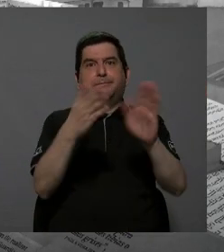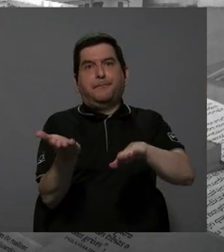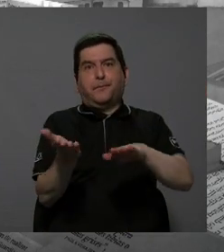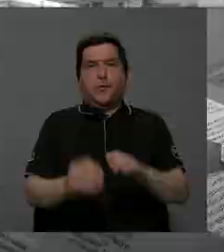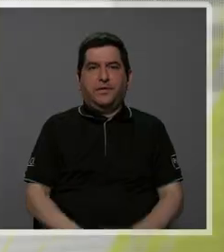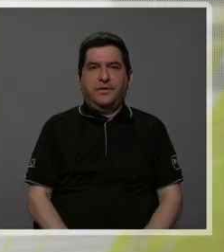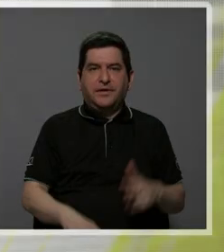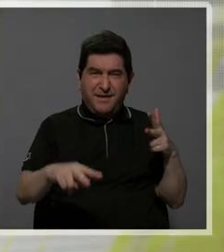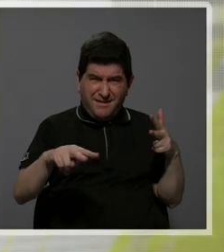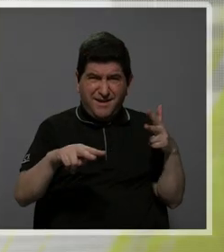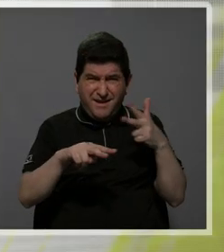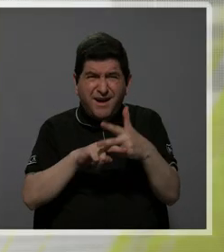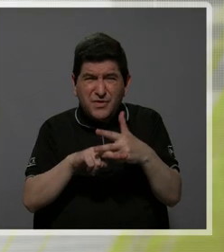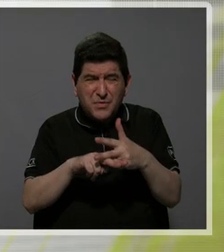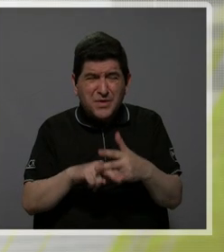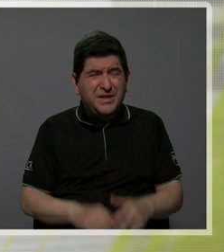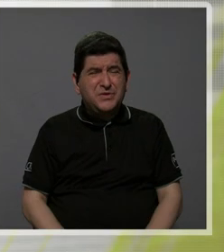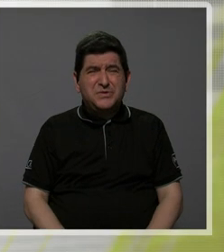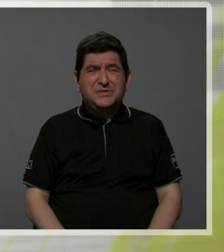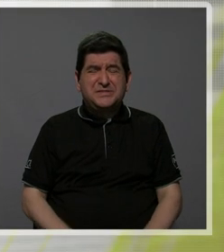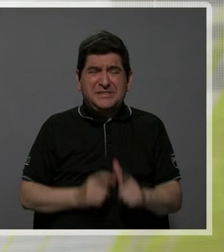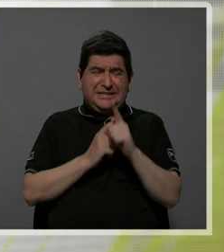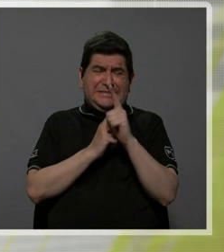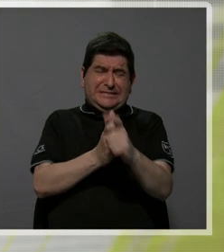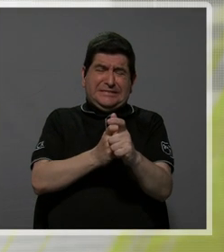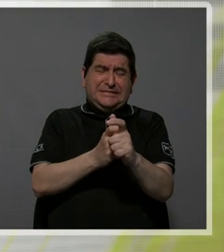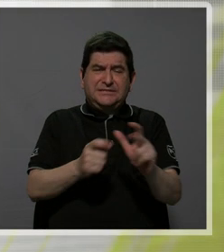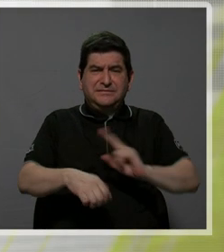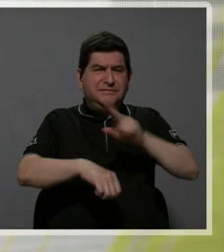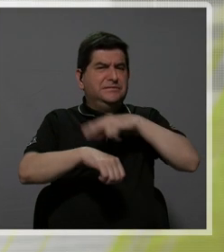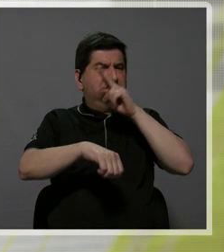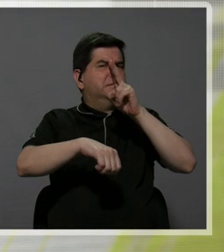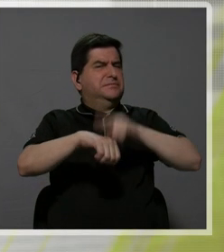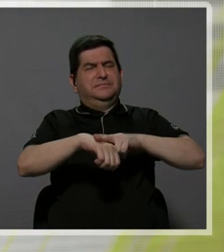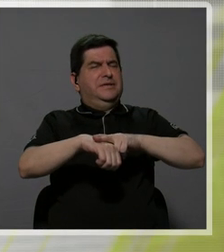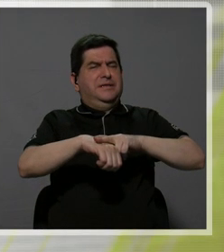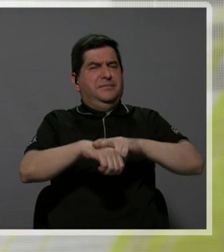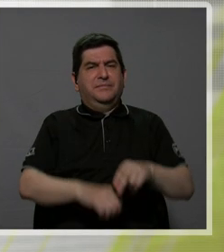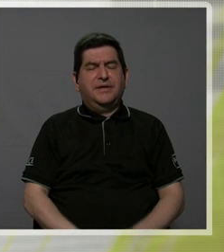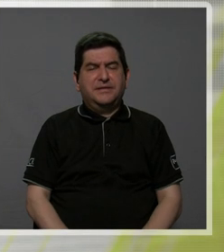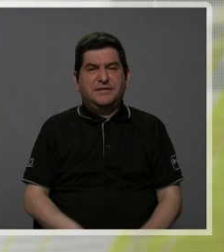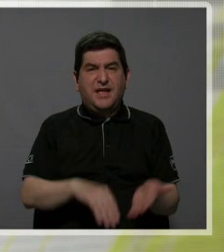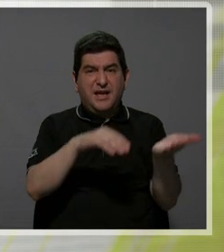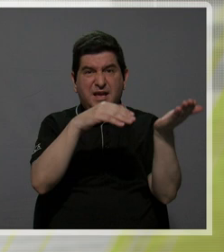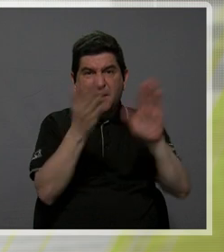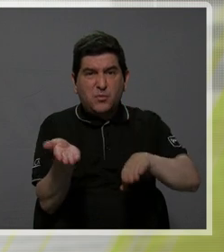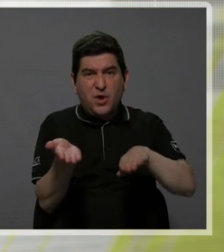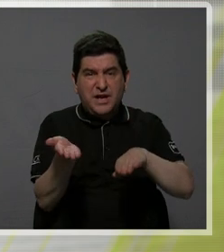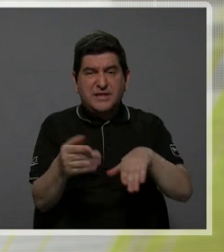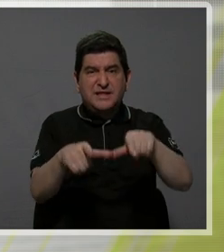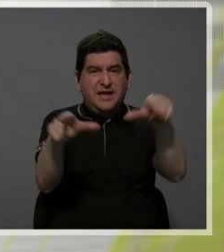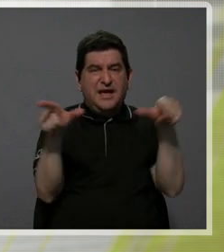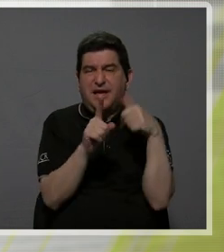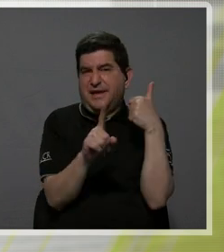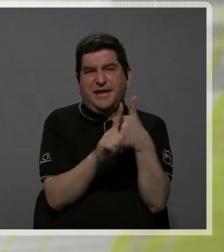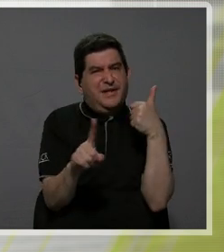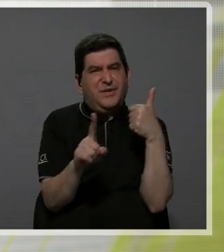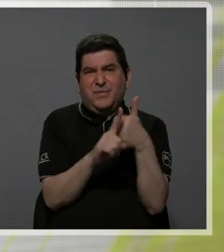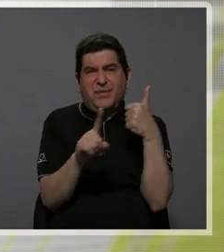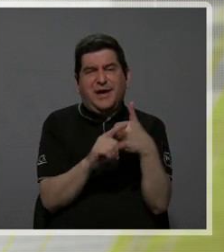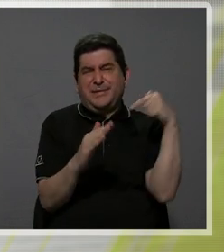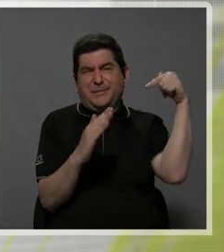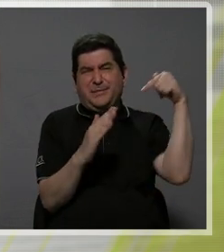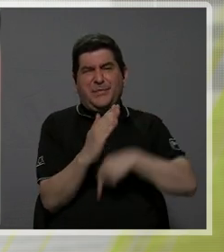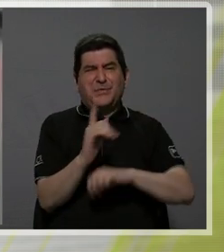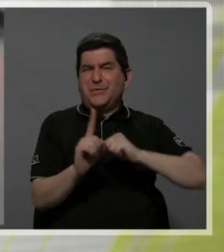generalmente son atropellos a altas velocidades y eso generalmente es una muerte in situ, ¿verdad? Muy severo.